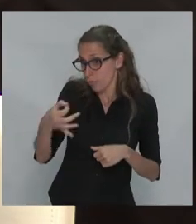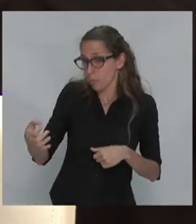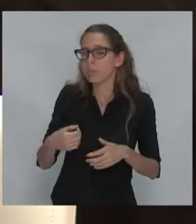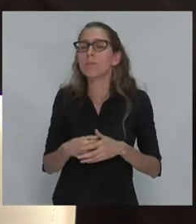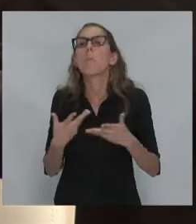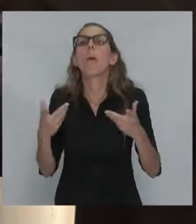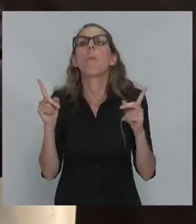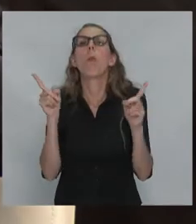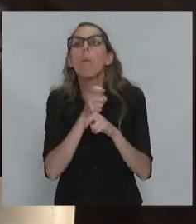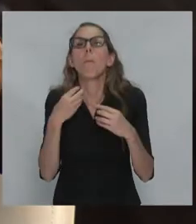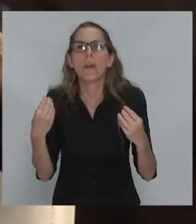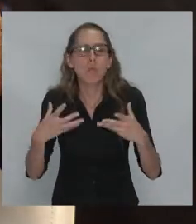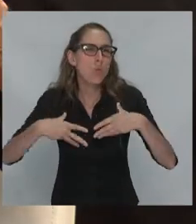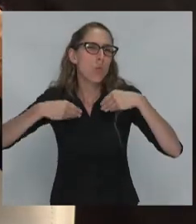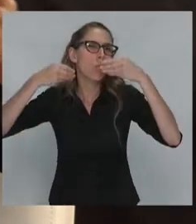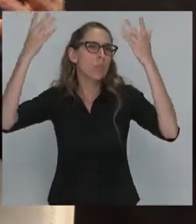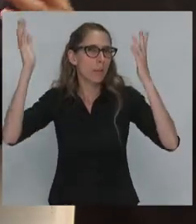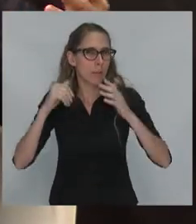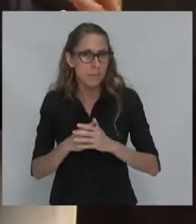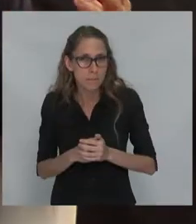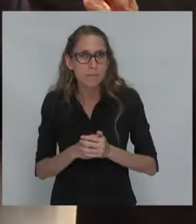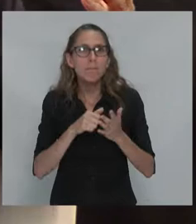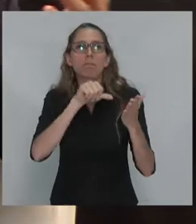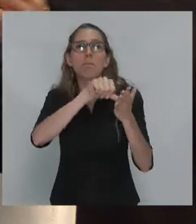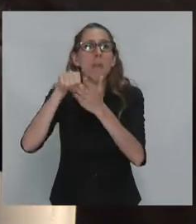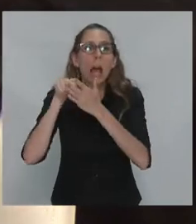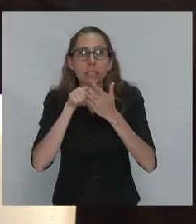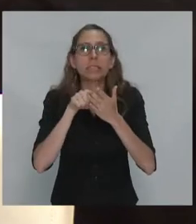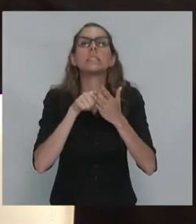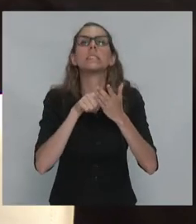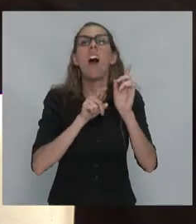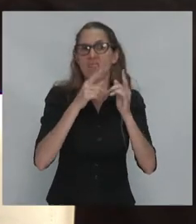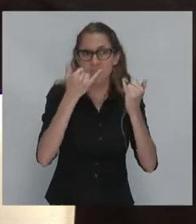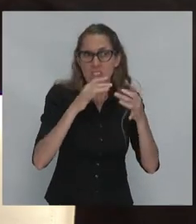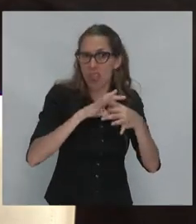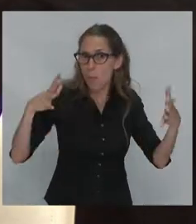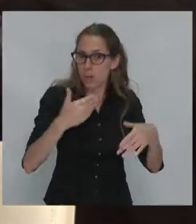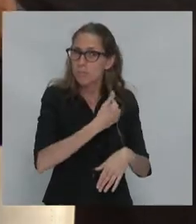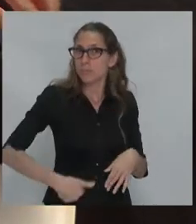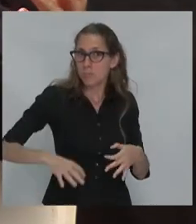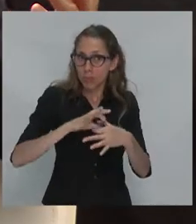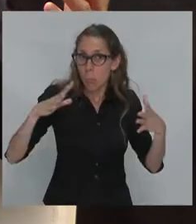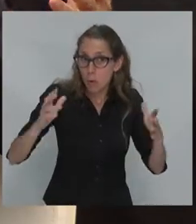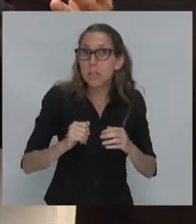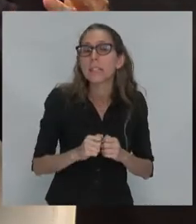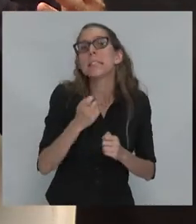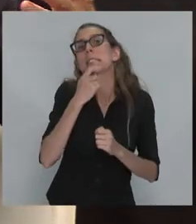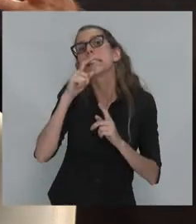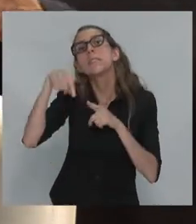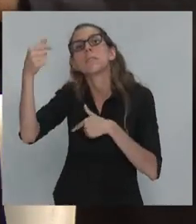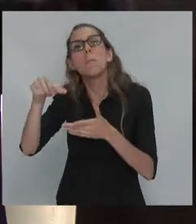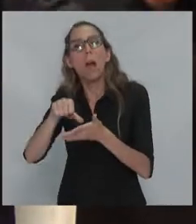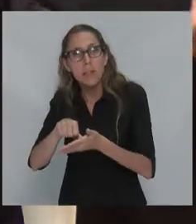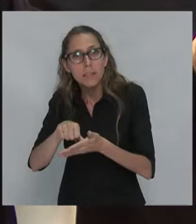es que muchas veces son países que tienen democracia. Si tuviera un país con,